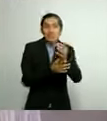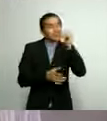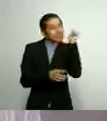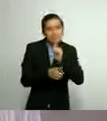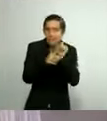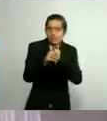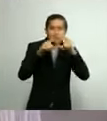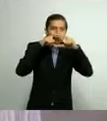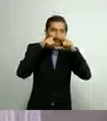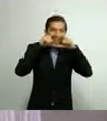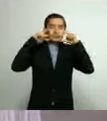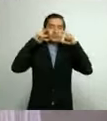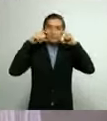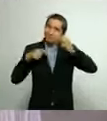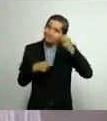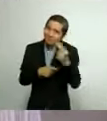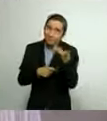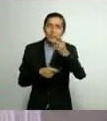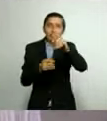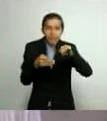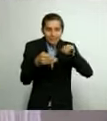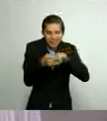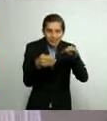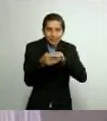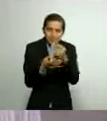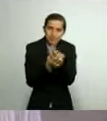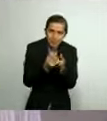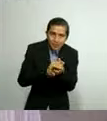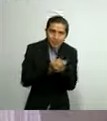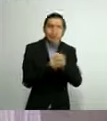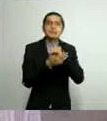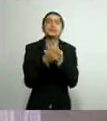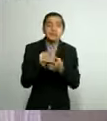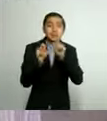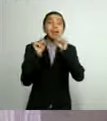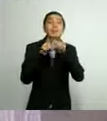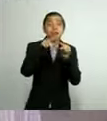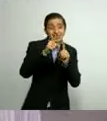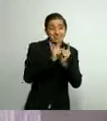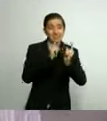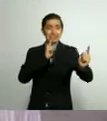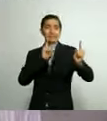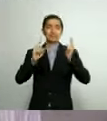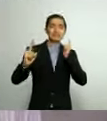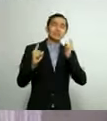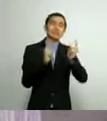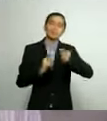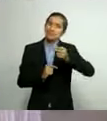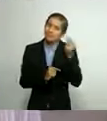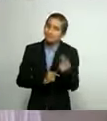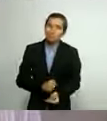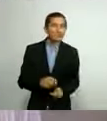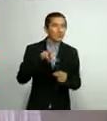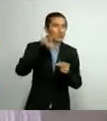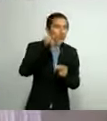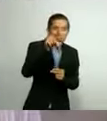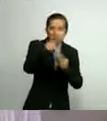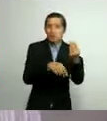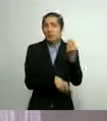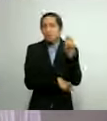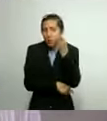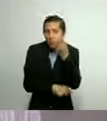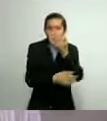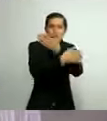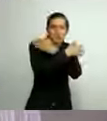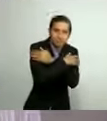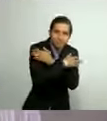cubrebocas. Lávate las manos y mantén la sana distancia. No saludes de beso, ni de